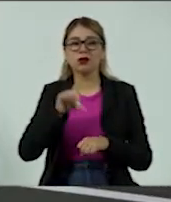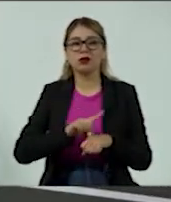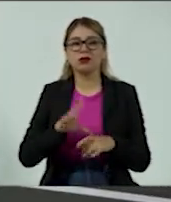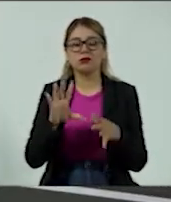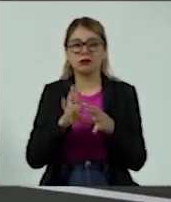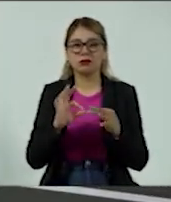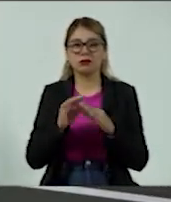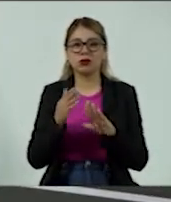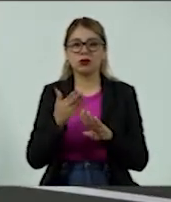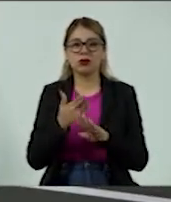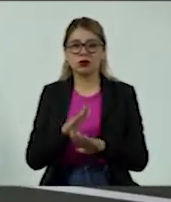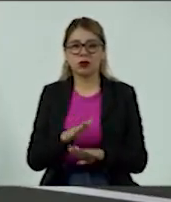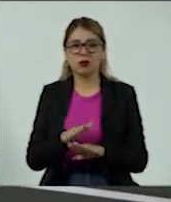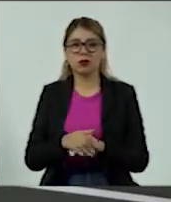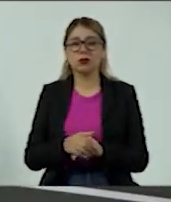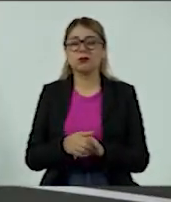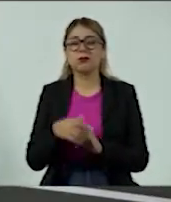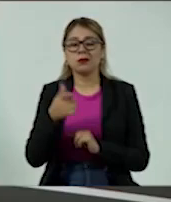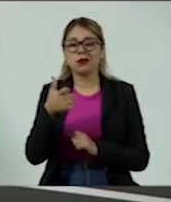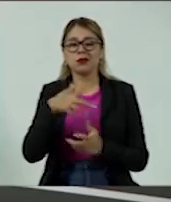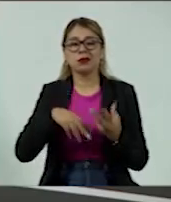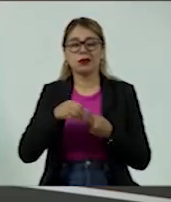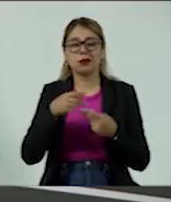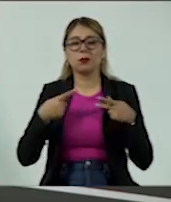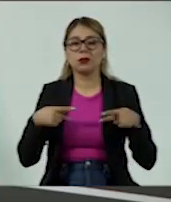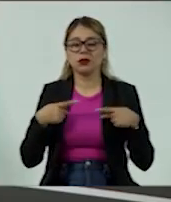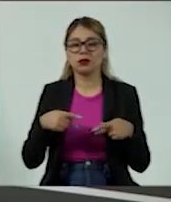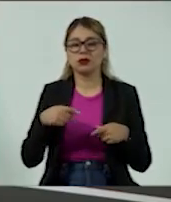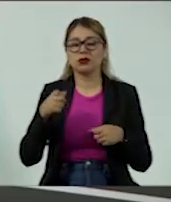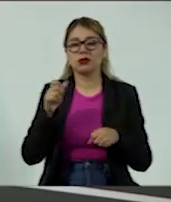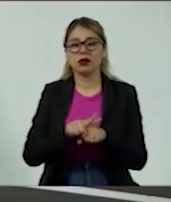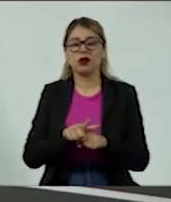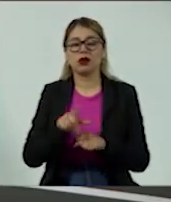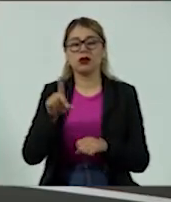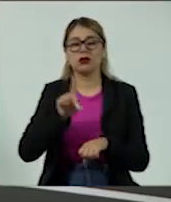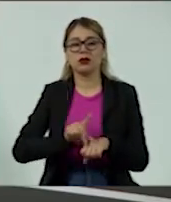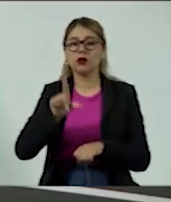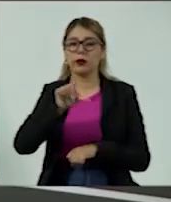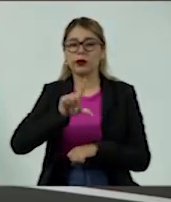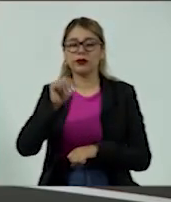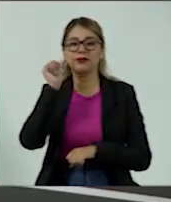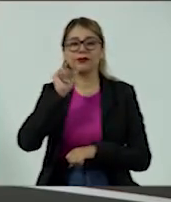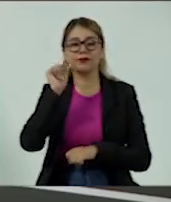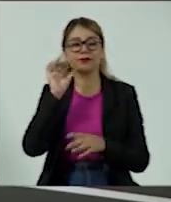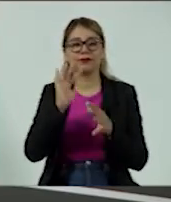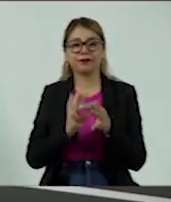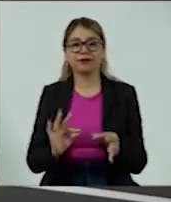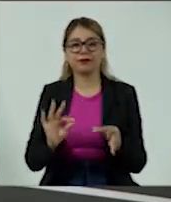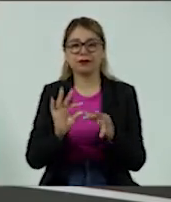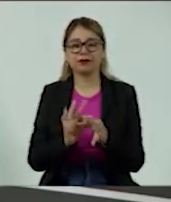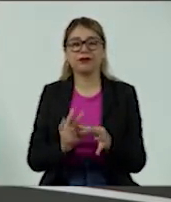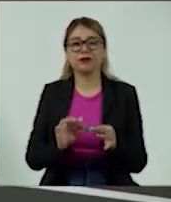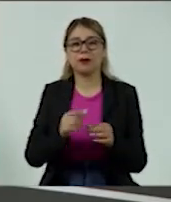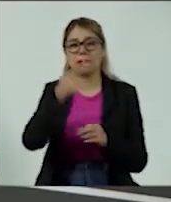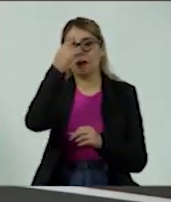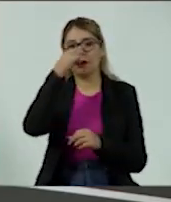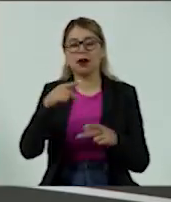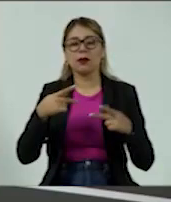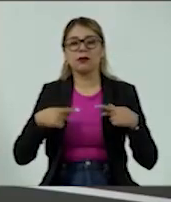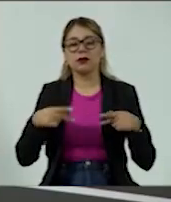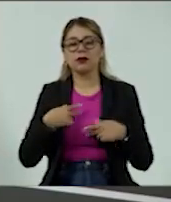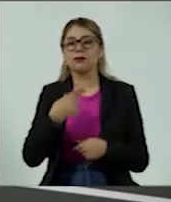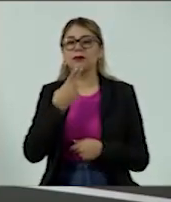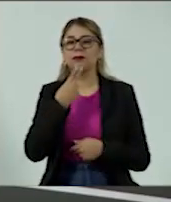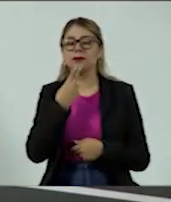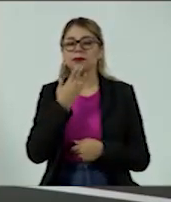sobre pues finanzas personales, ya ves que los los lunes pues vemos algún comentario para que la gente le pueda ser útil